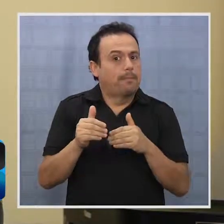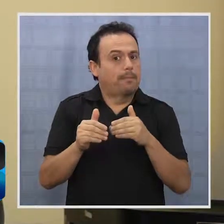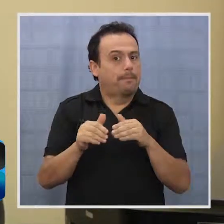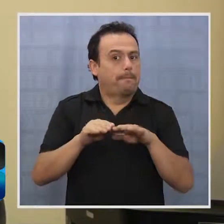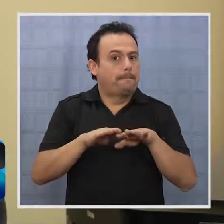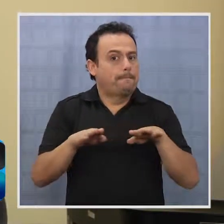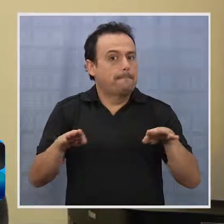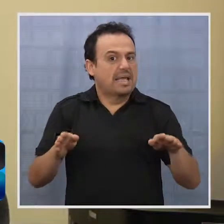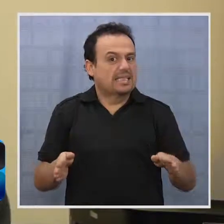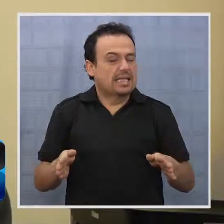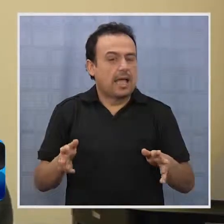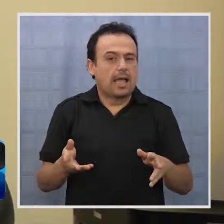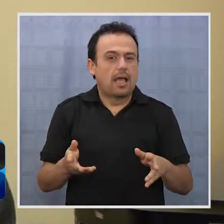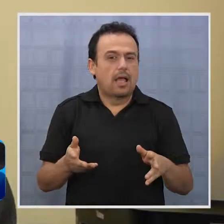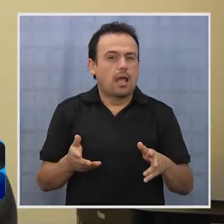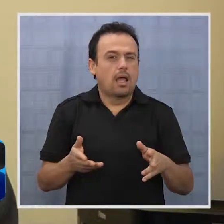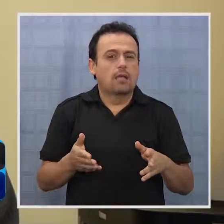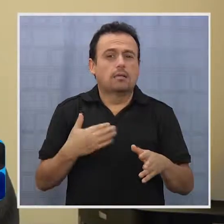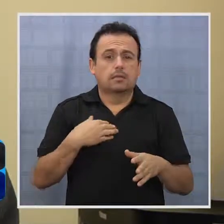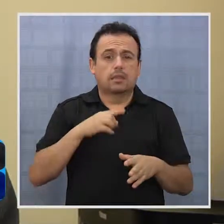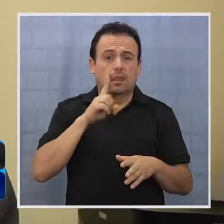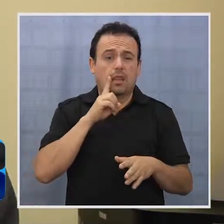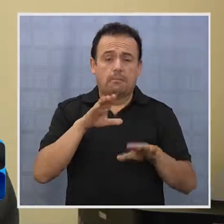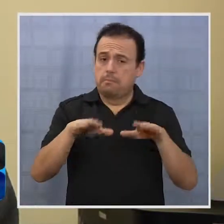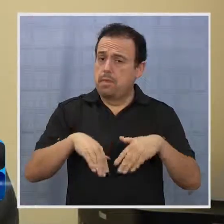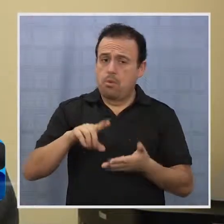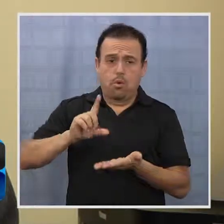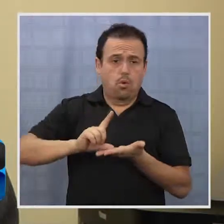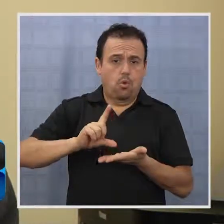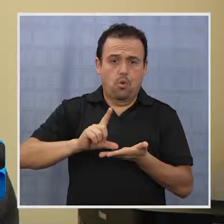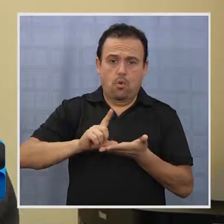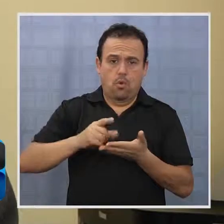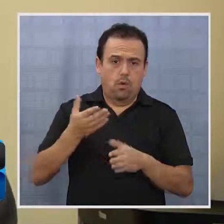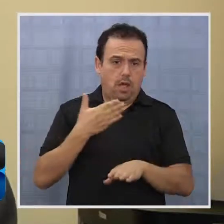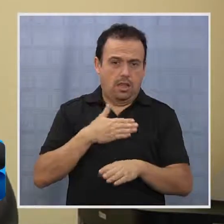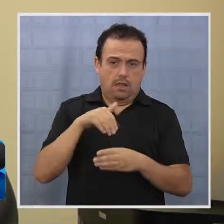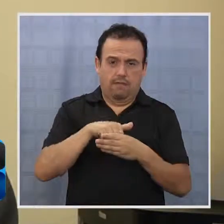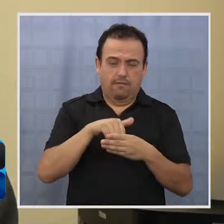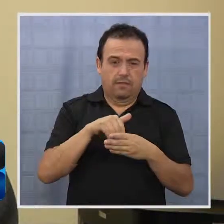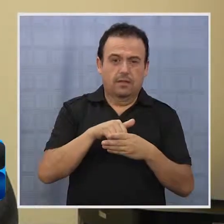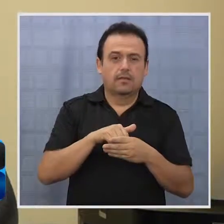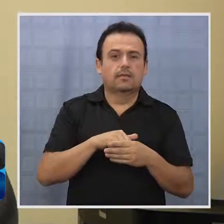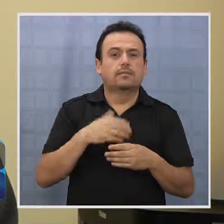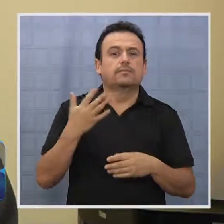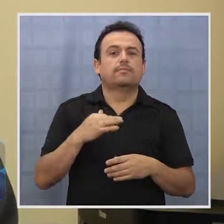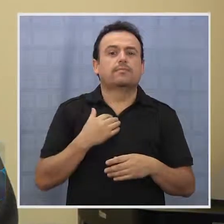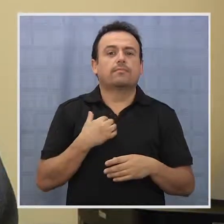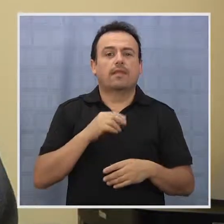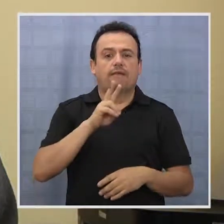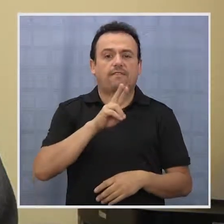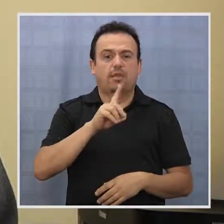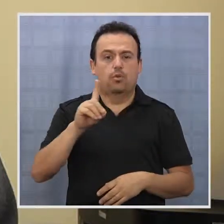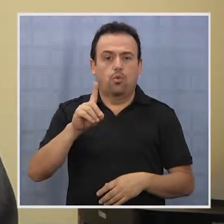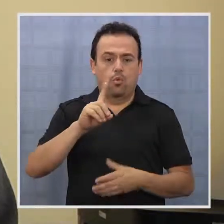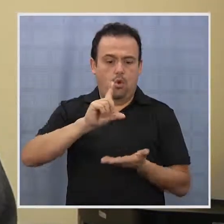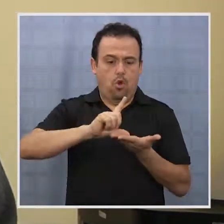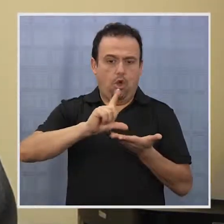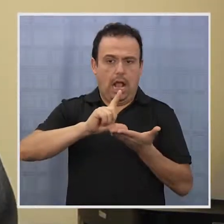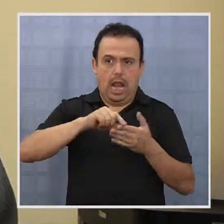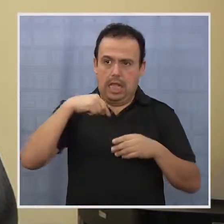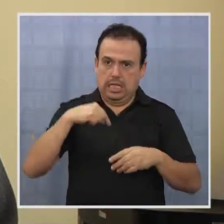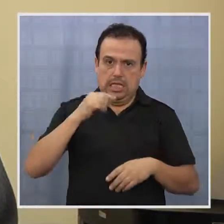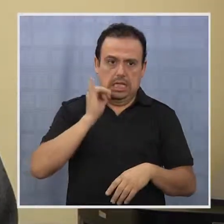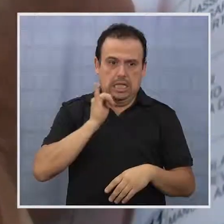mesas y tal, tenemos los mismos locales que tuvimos para las primarias y para las municipales, que son 21 locales en Iquique